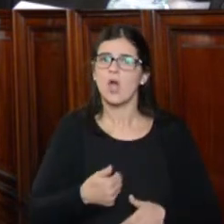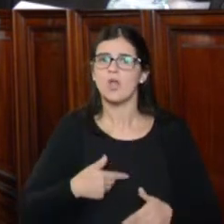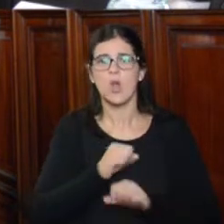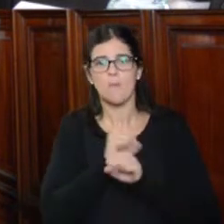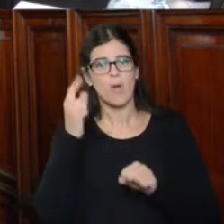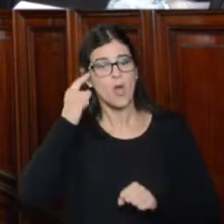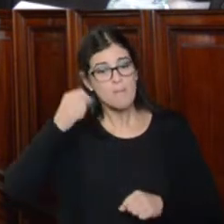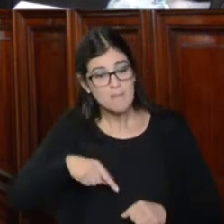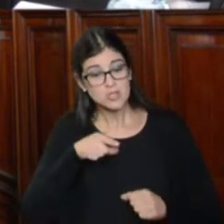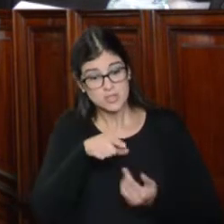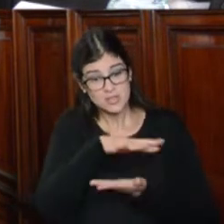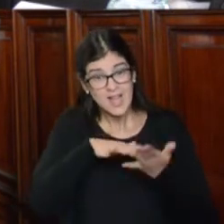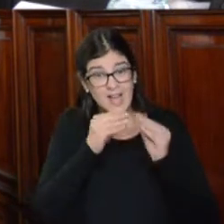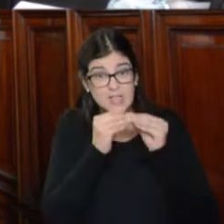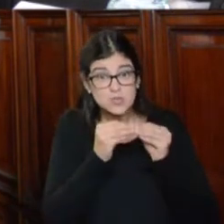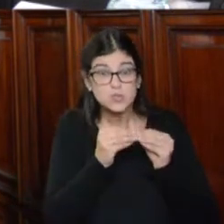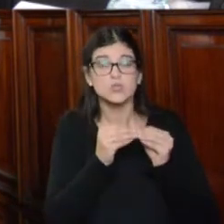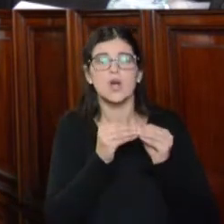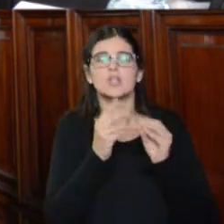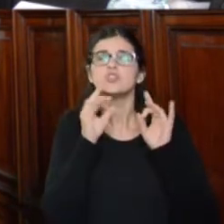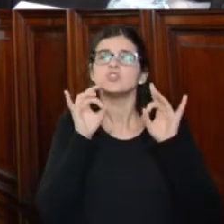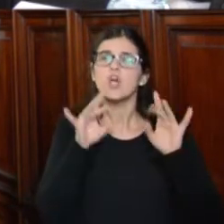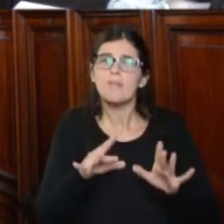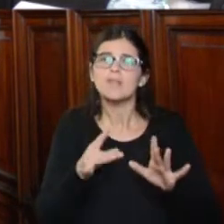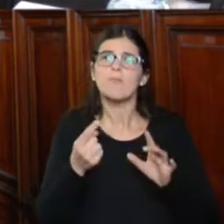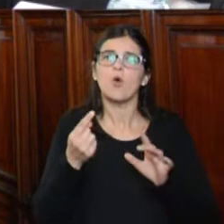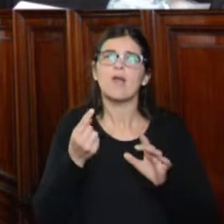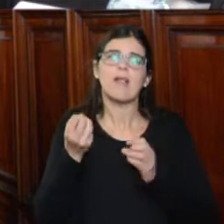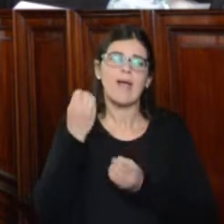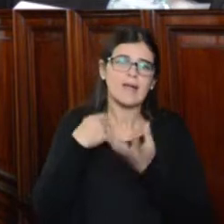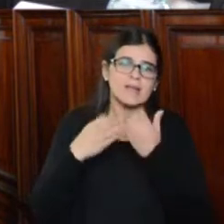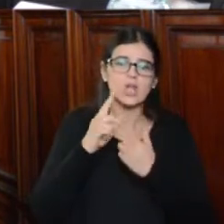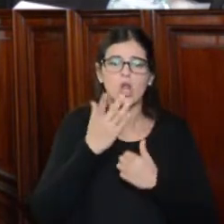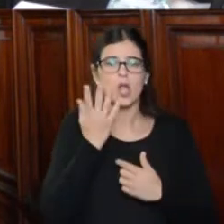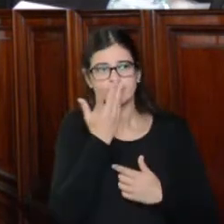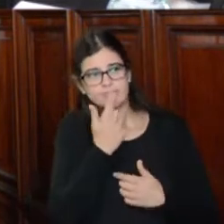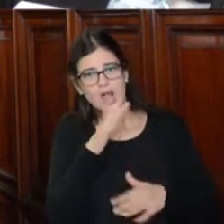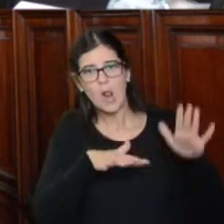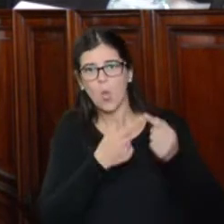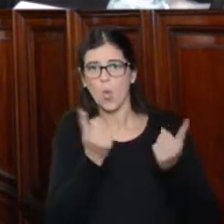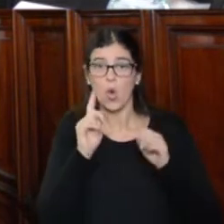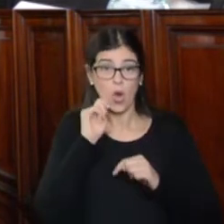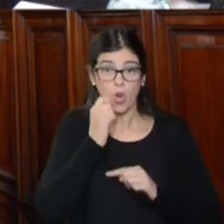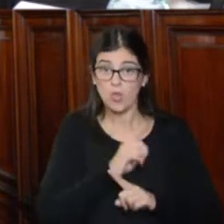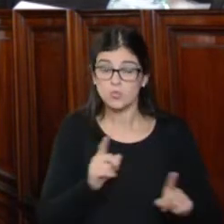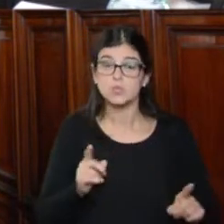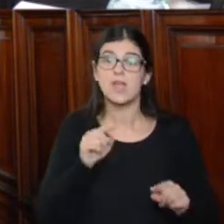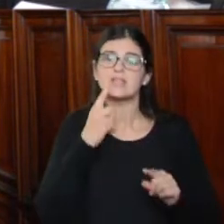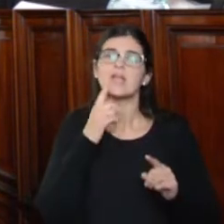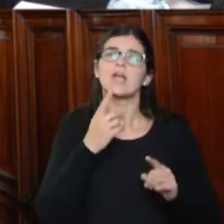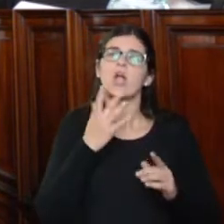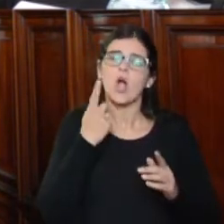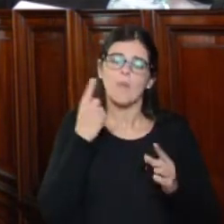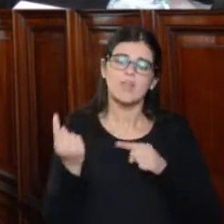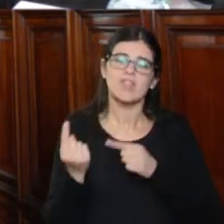opinar sobre tales cuestiones solo porque la crítica no resulte del agrado de algunos importa afectar el libre juego